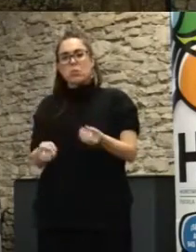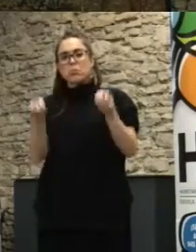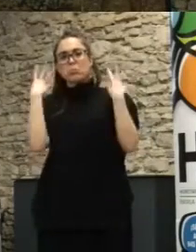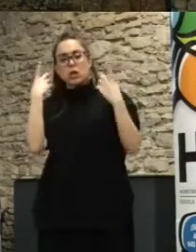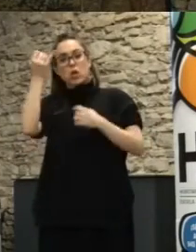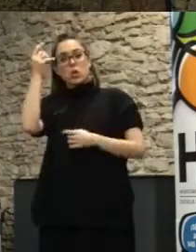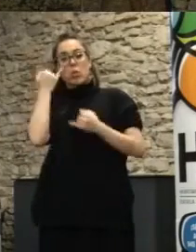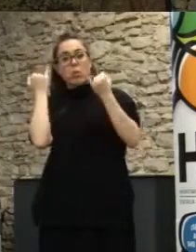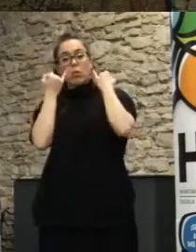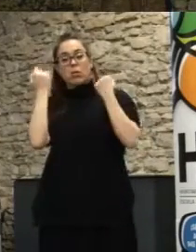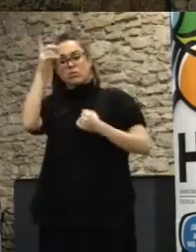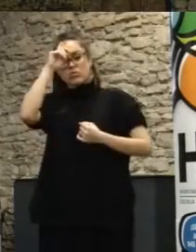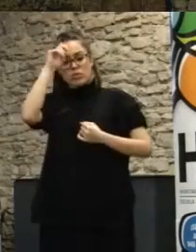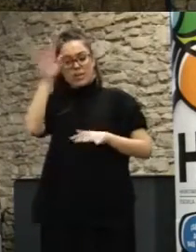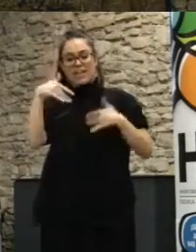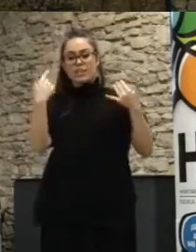comunicación ¿no?